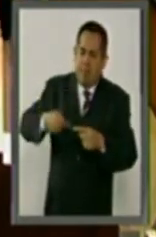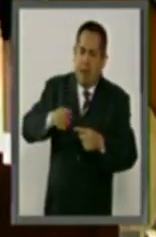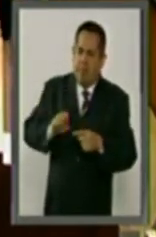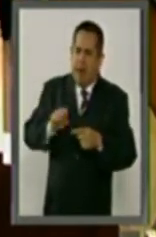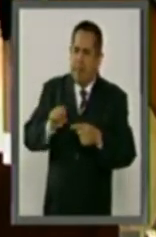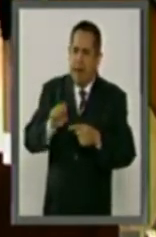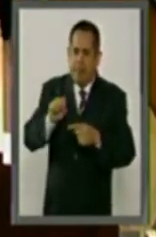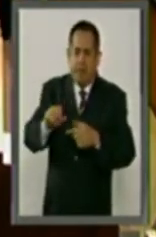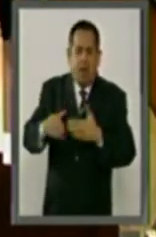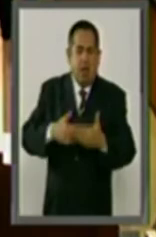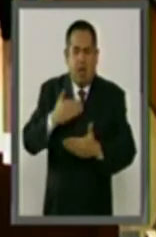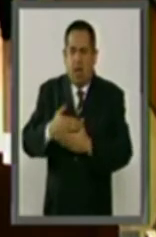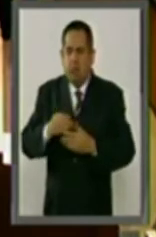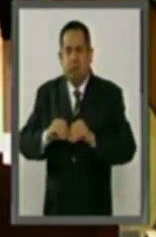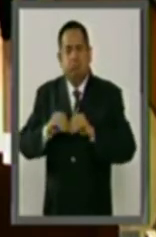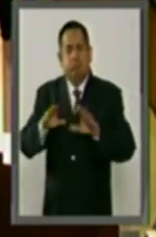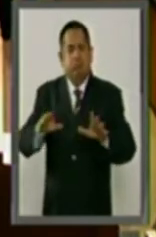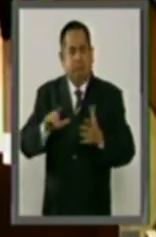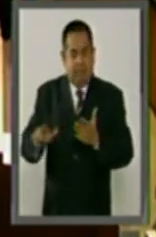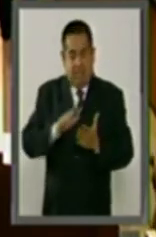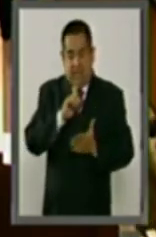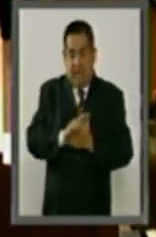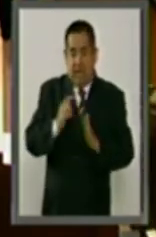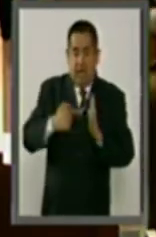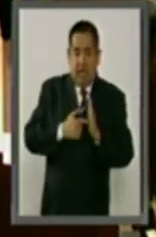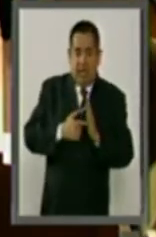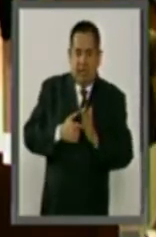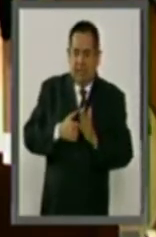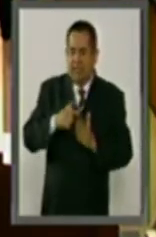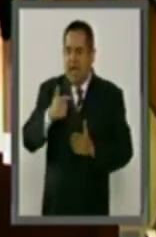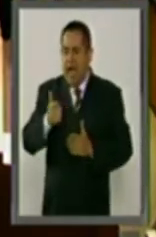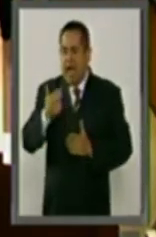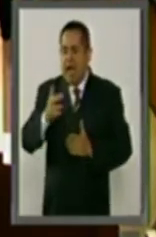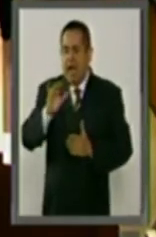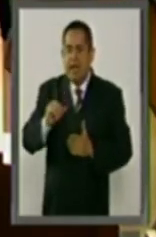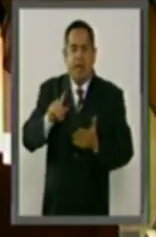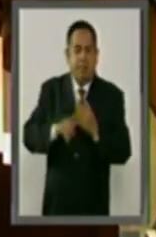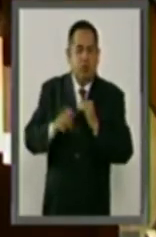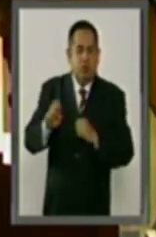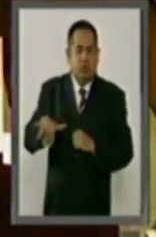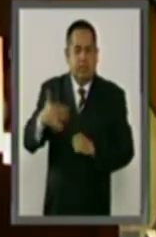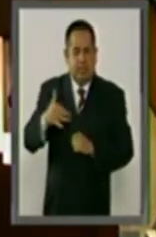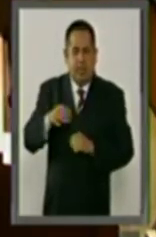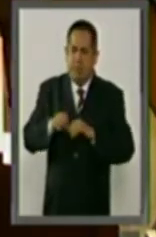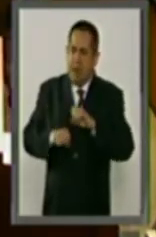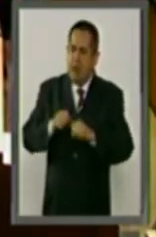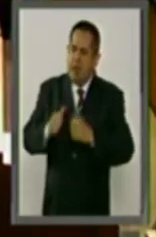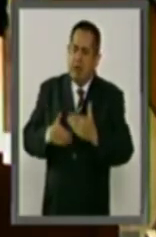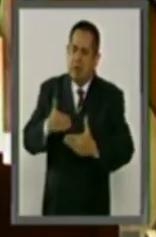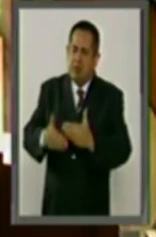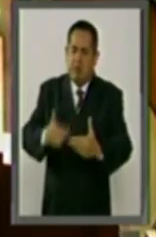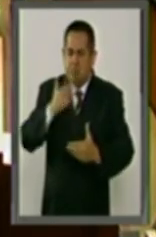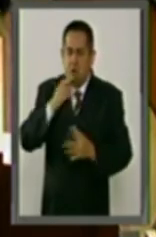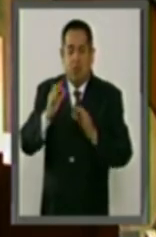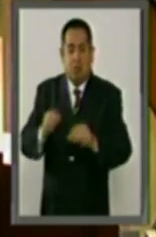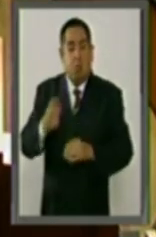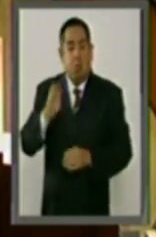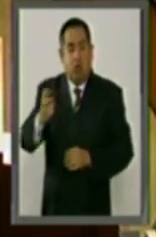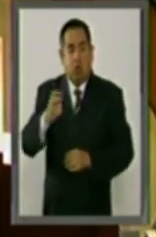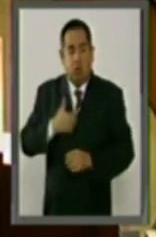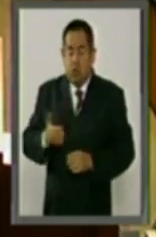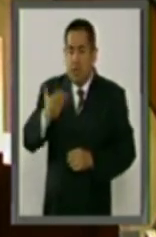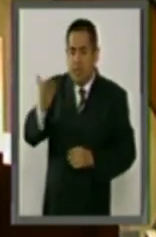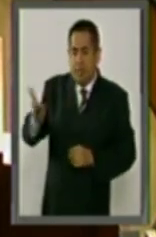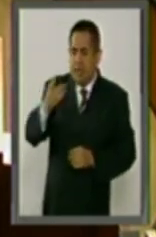de la promulgación y aplicación de la Ley Agraria de 1915. Es por lo anterior que quiero